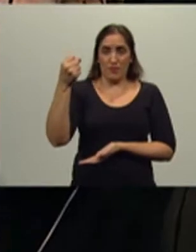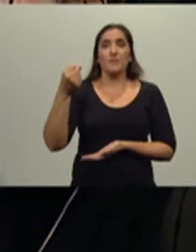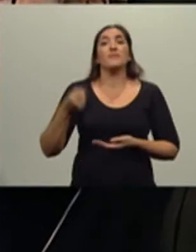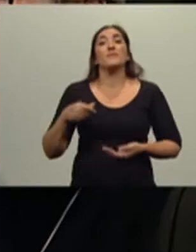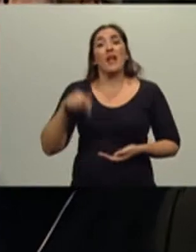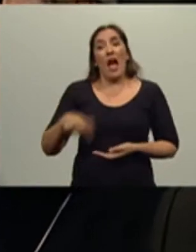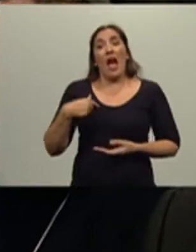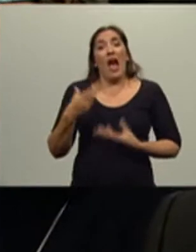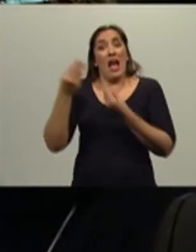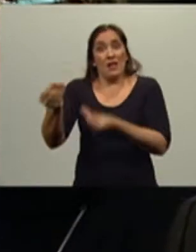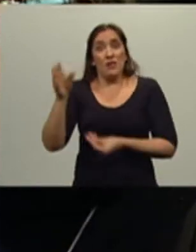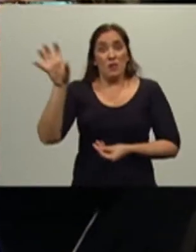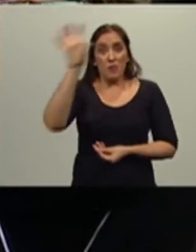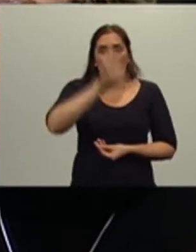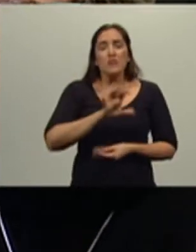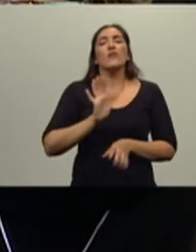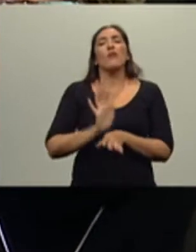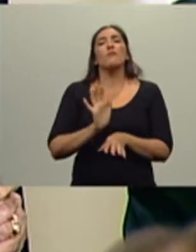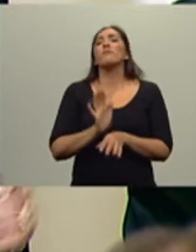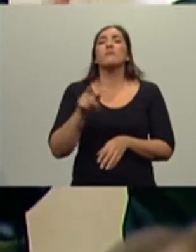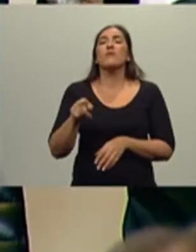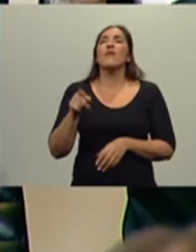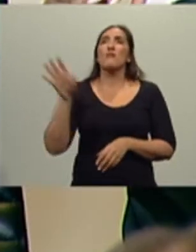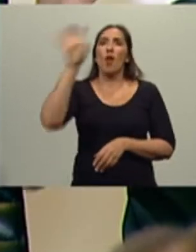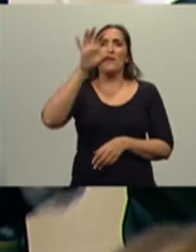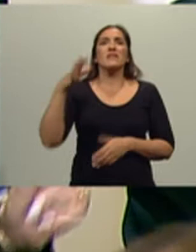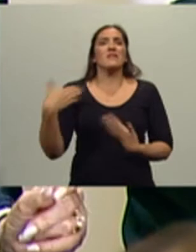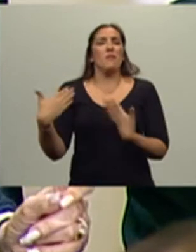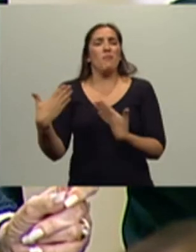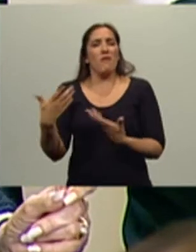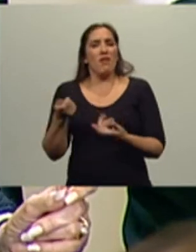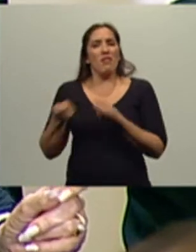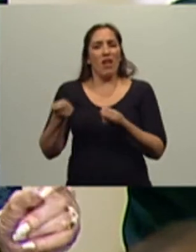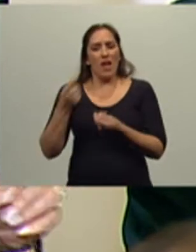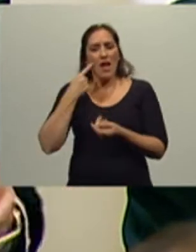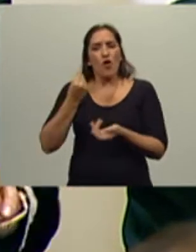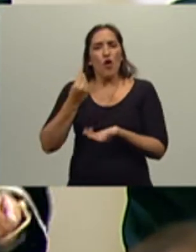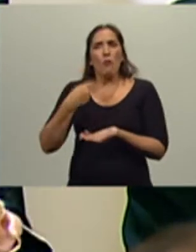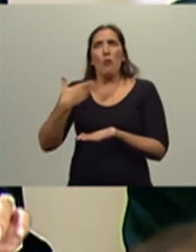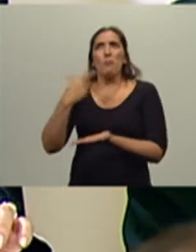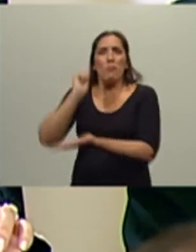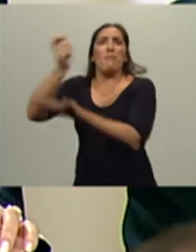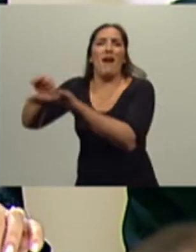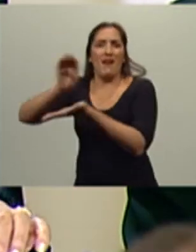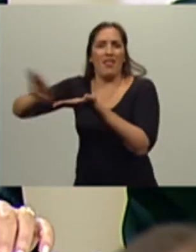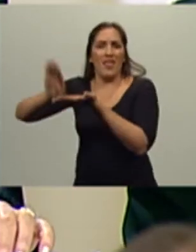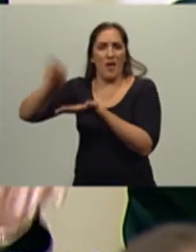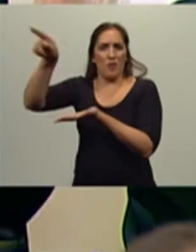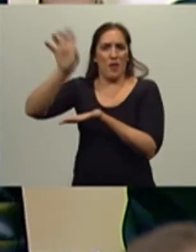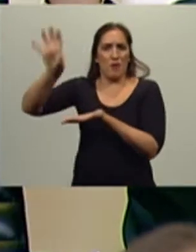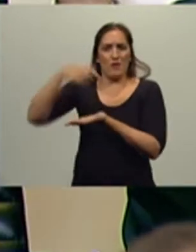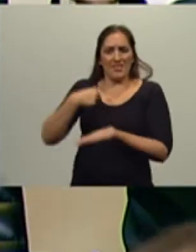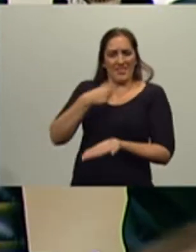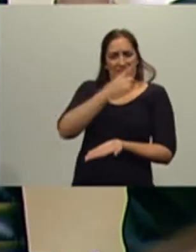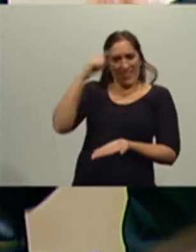lo que significa también un posicionamiento de las provincias en materia de endeudamiento. Por favor, si podemos pasar el nivel,